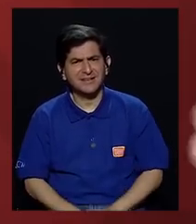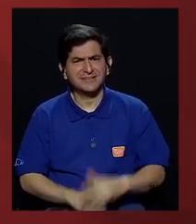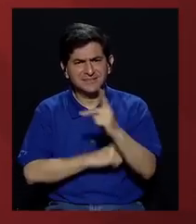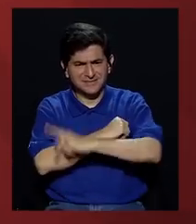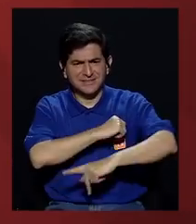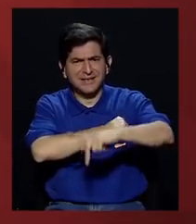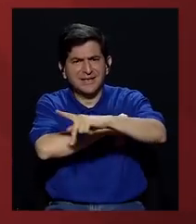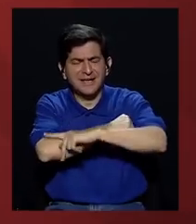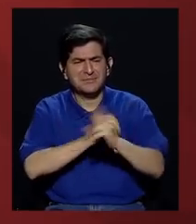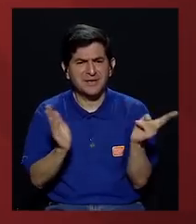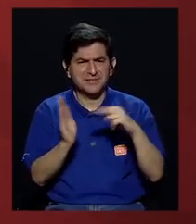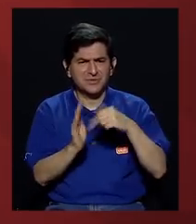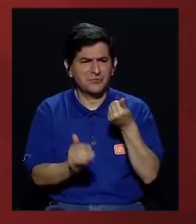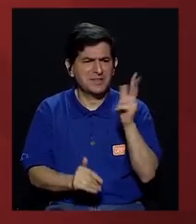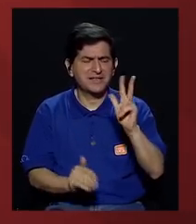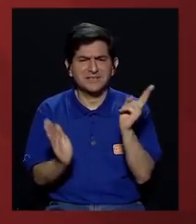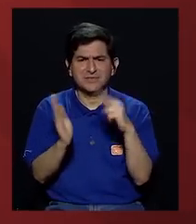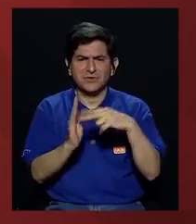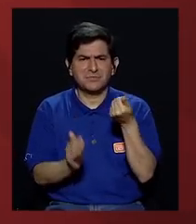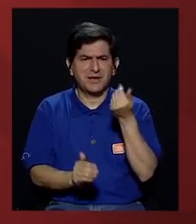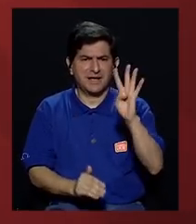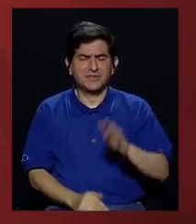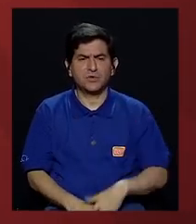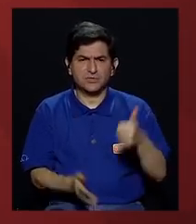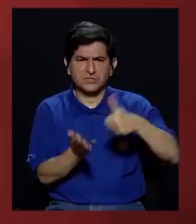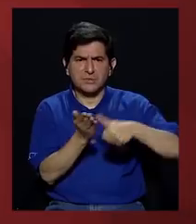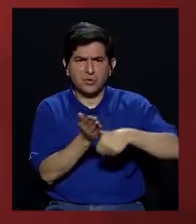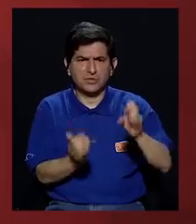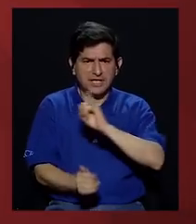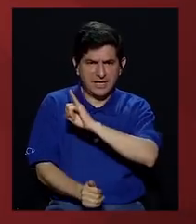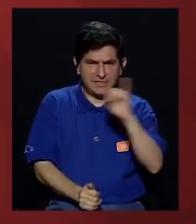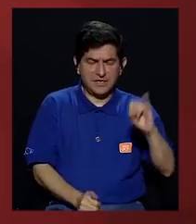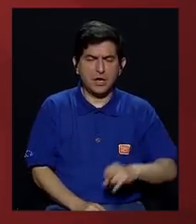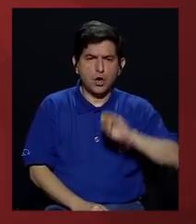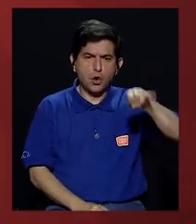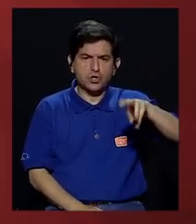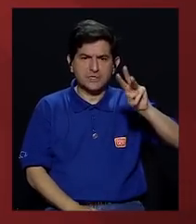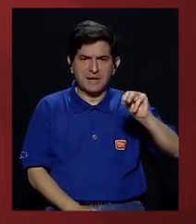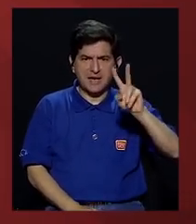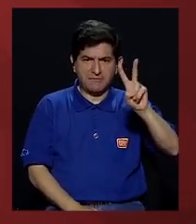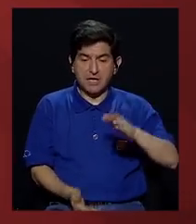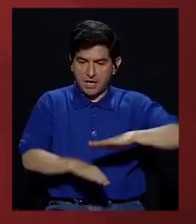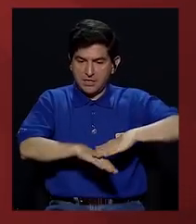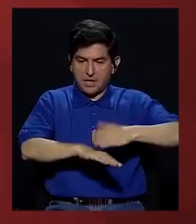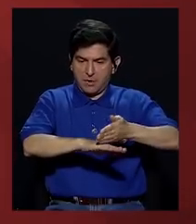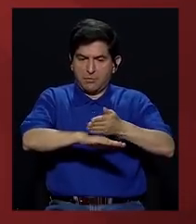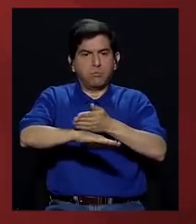siento que el país en el 2003 o 2014 estuvo preparado para votar a la izquierda. Recuerden cómo creció José María Villalta.